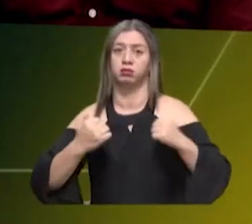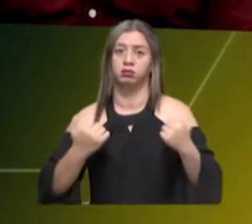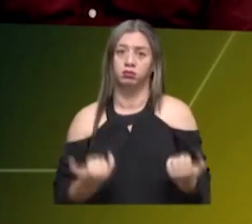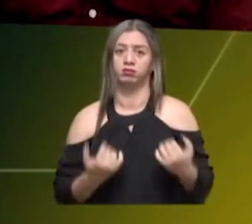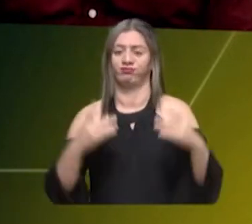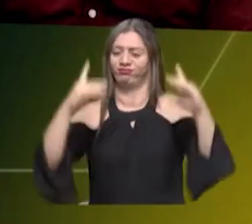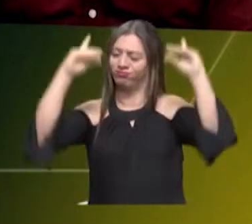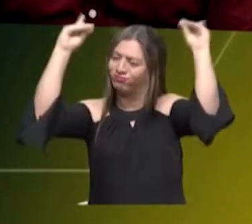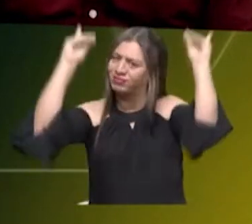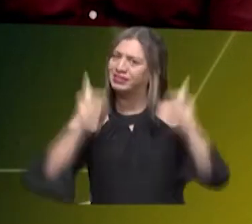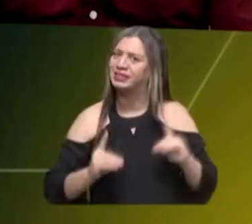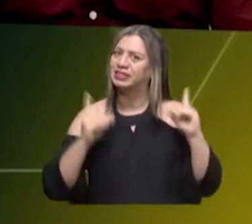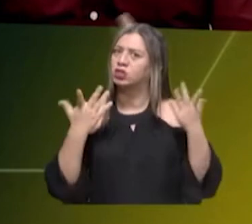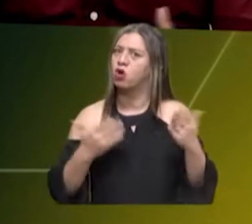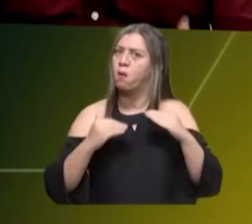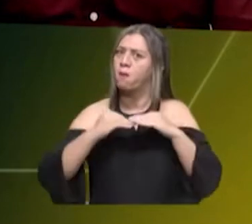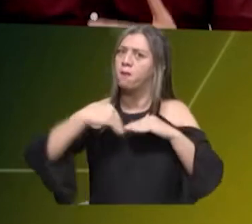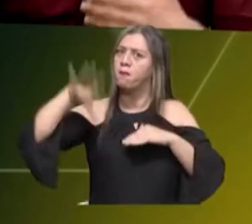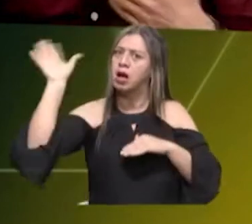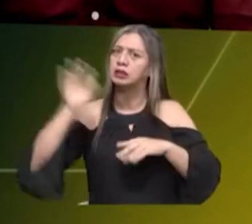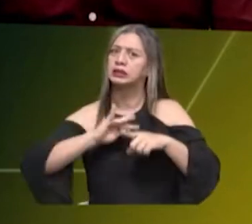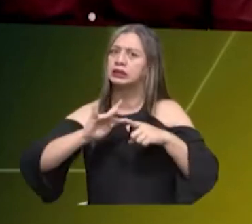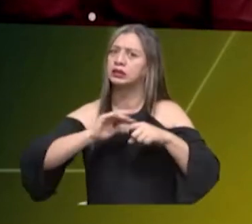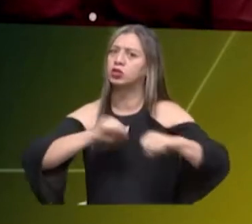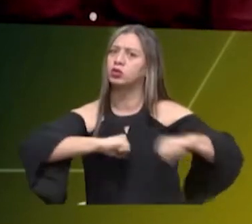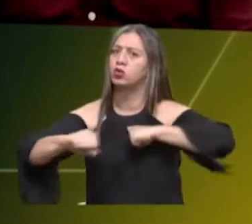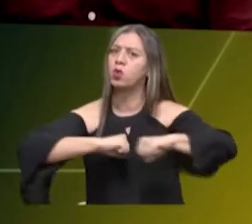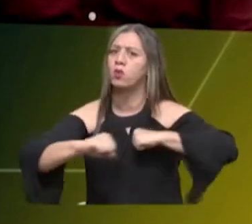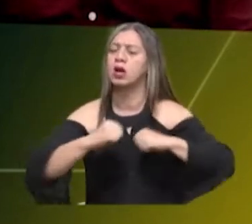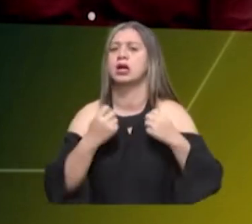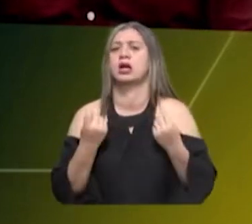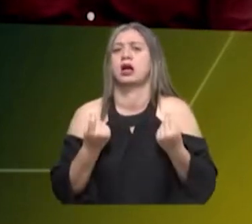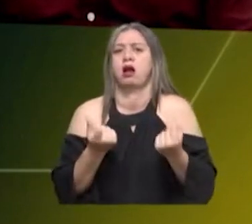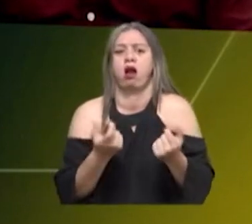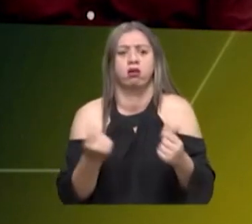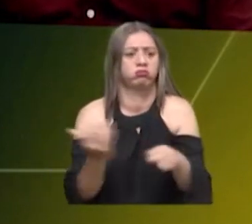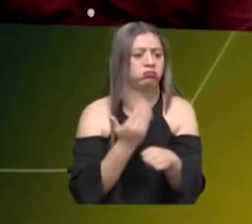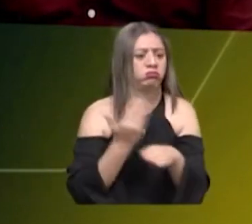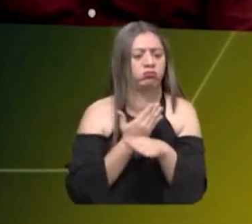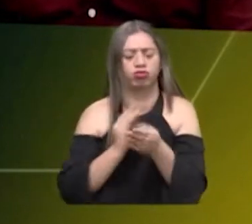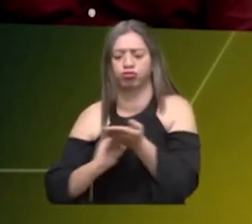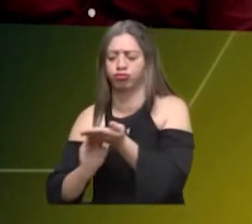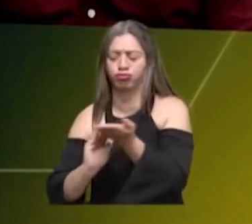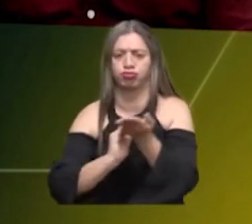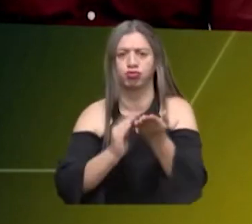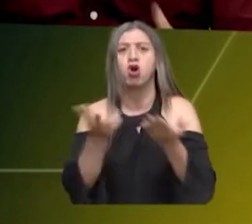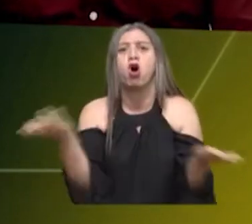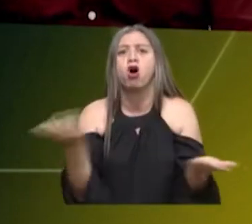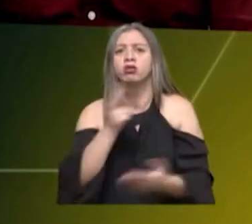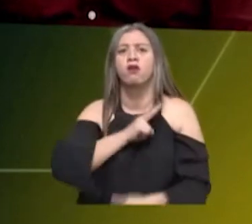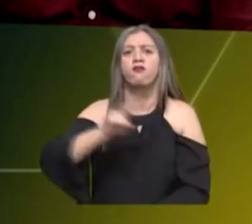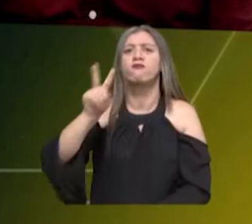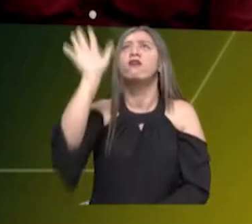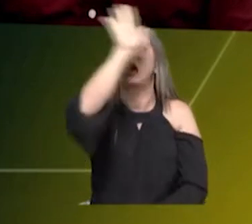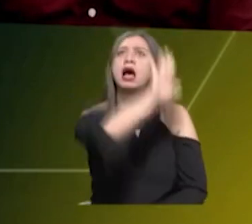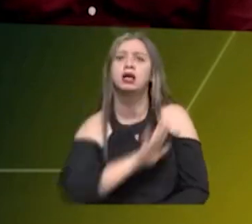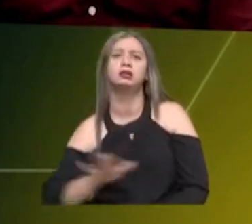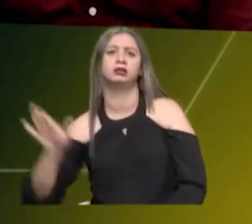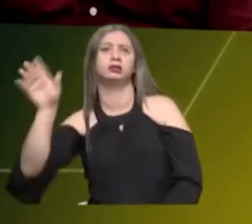decidida a tener la mayor capacidad de ejecución con el fin de poder atender rápidamente las problemáticas del Valle del Cauca. Fue así como